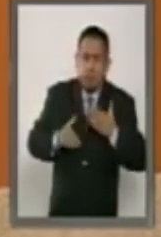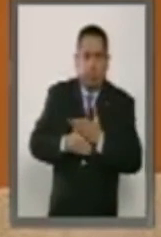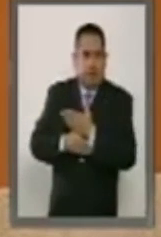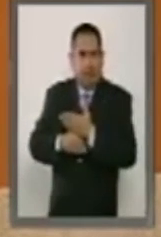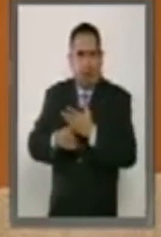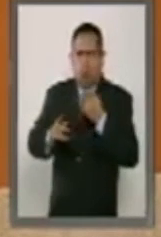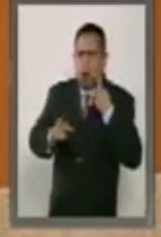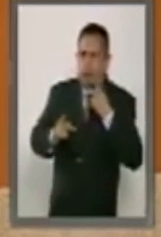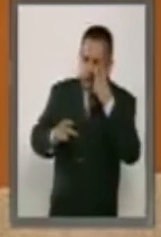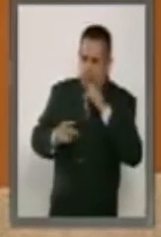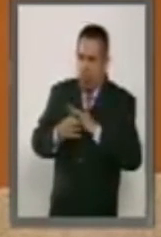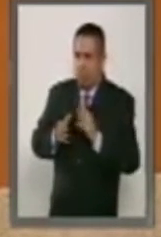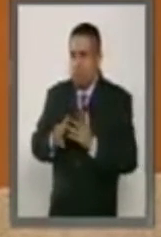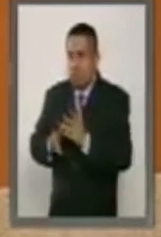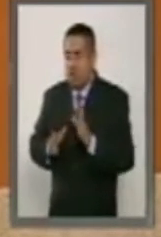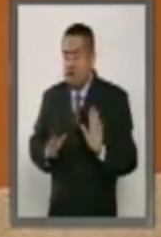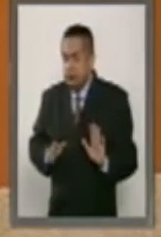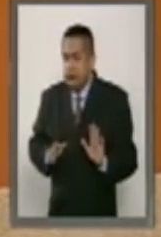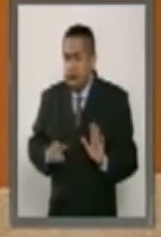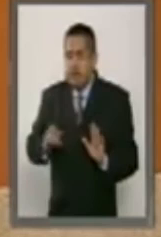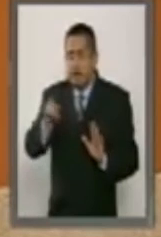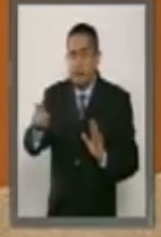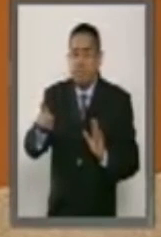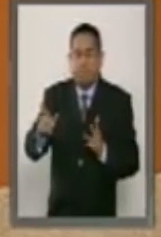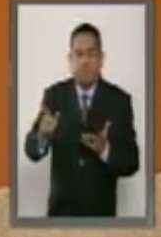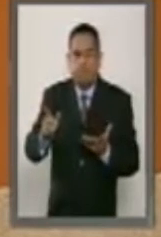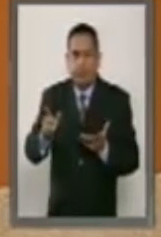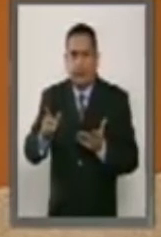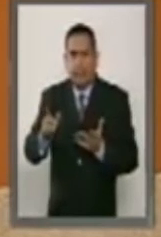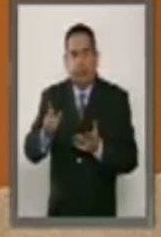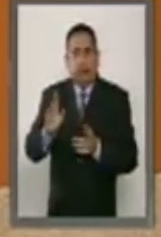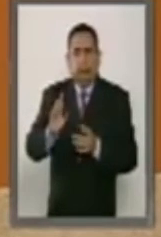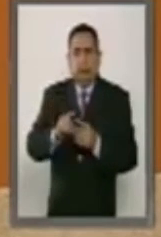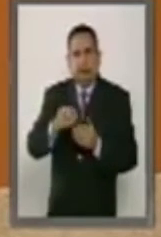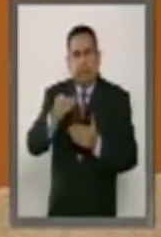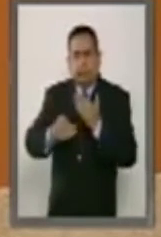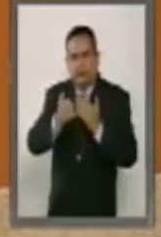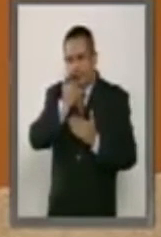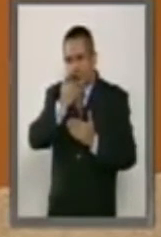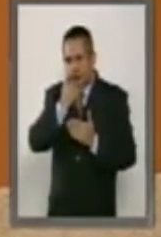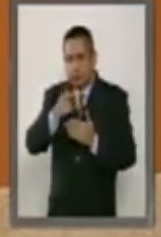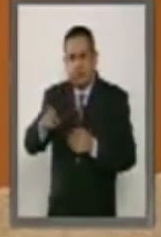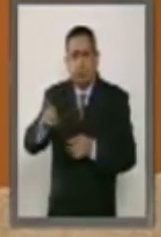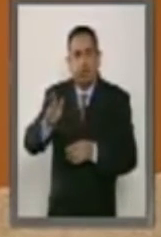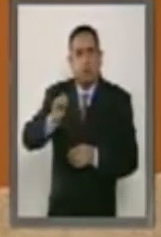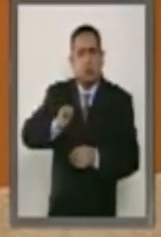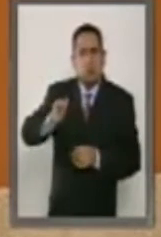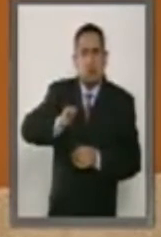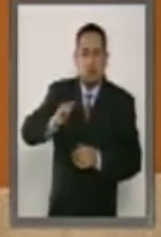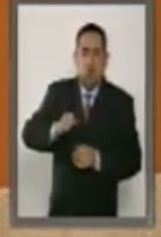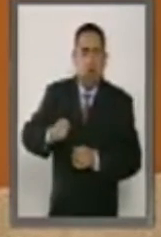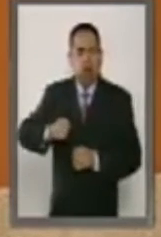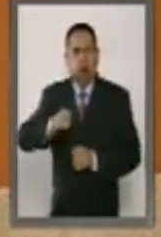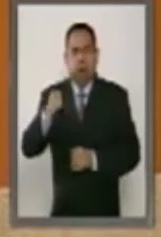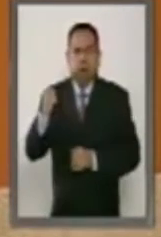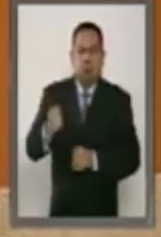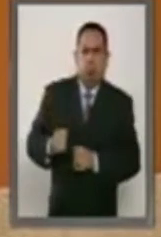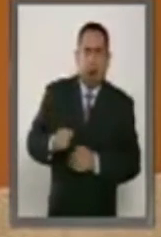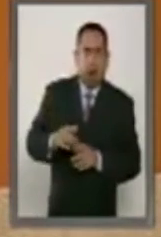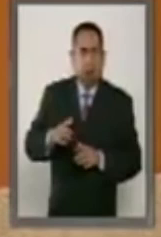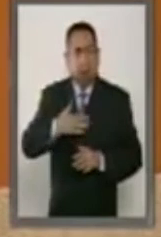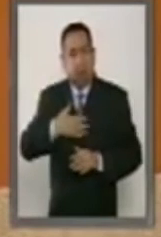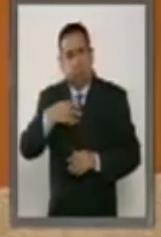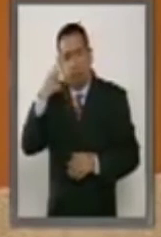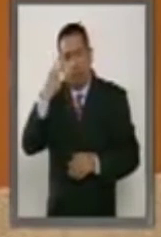asuntos políticos, constituye una reminiscencia del viejo régimen autoritario que en el